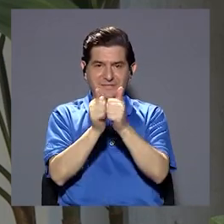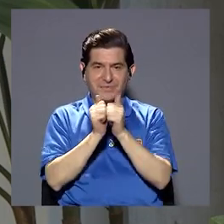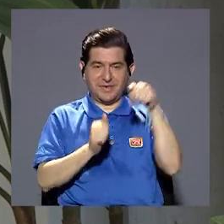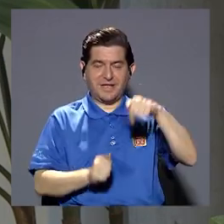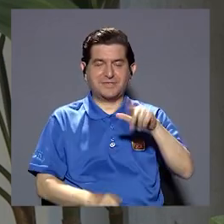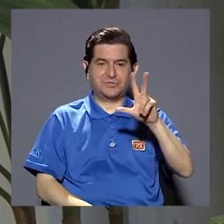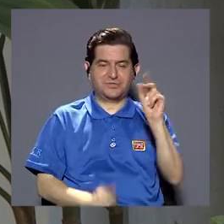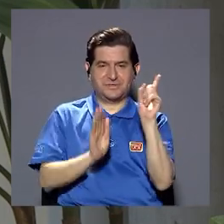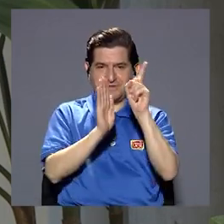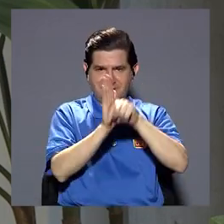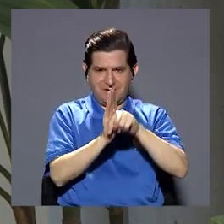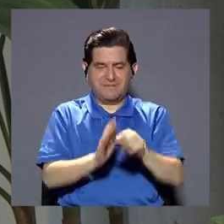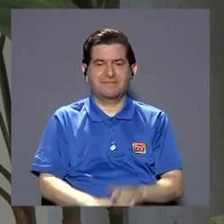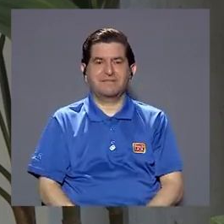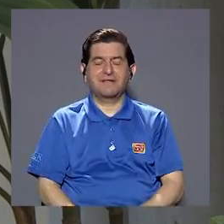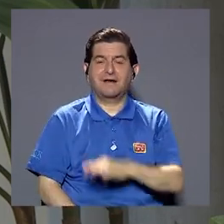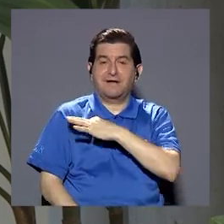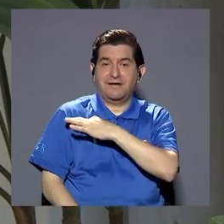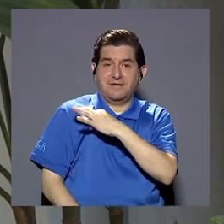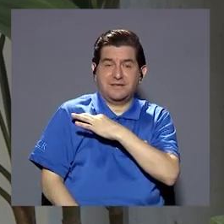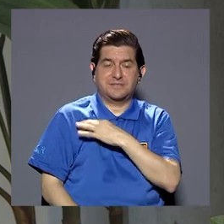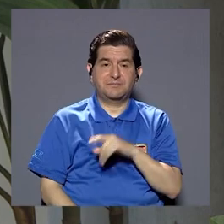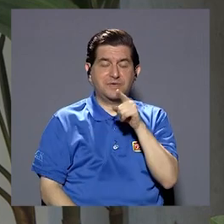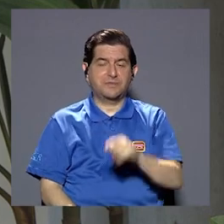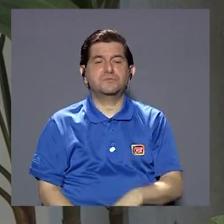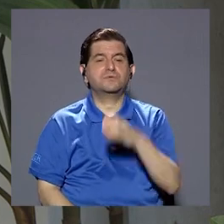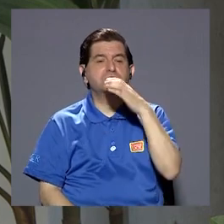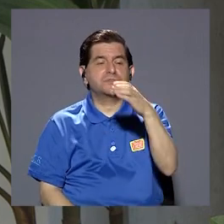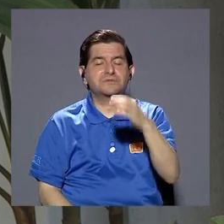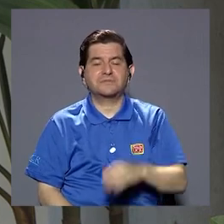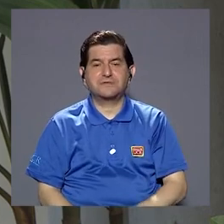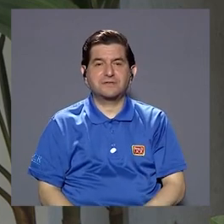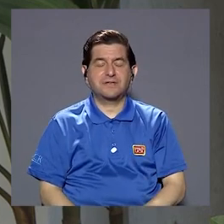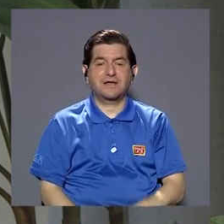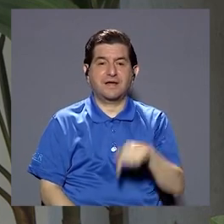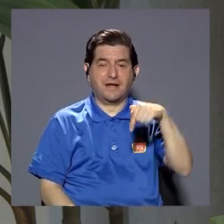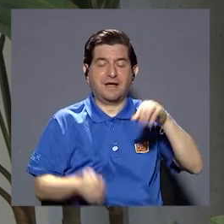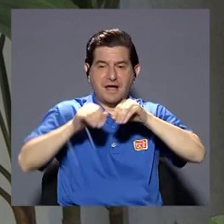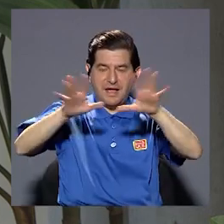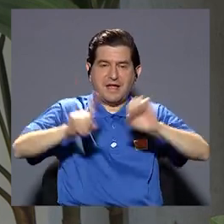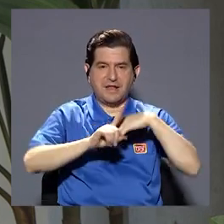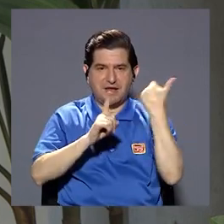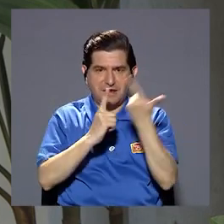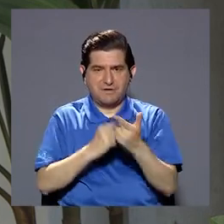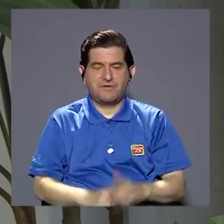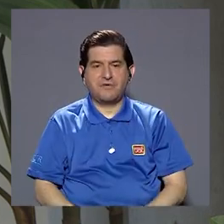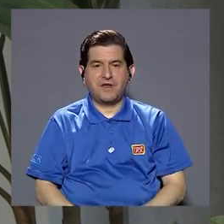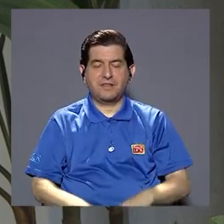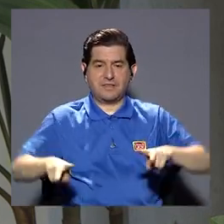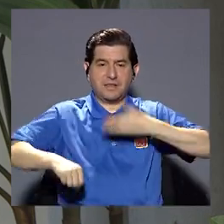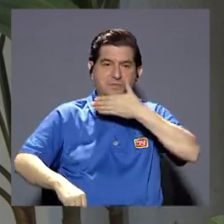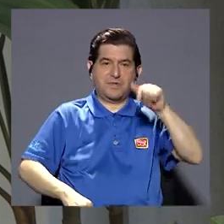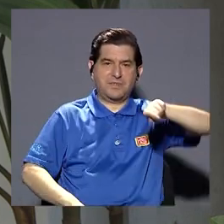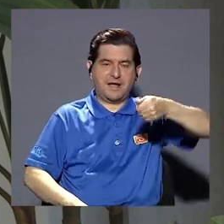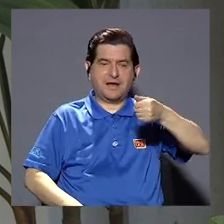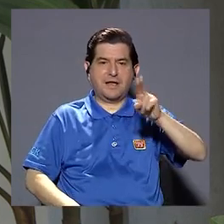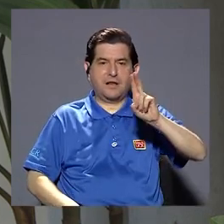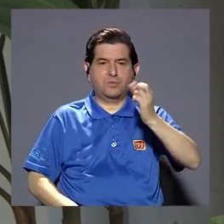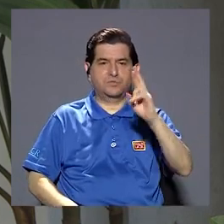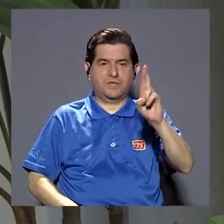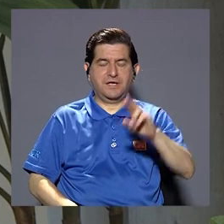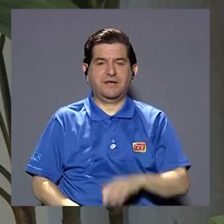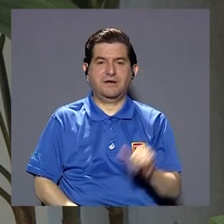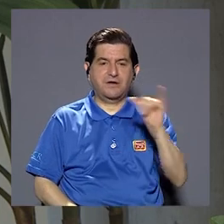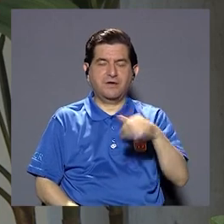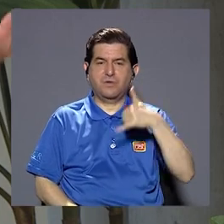estado con nosotros esta media hora les invito a que nos hagan sus sugerencias y sus comentarios a nuestras redes sociales ya sea en Vivir Mejor Canal